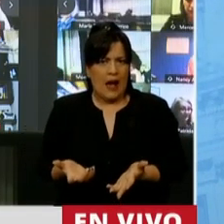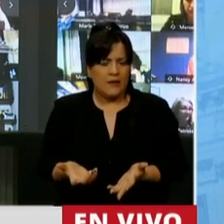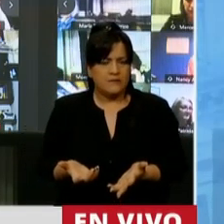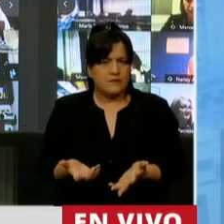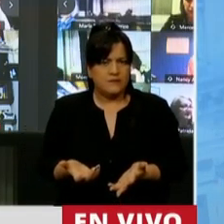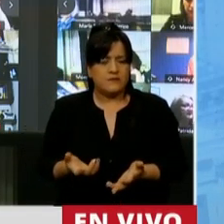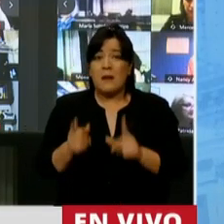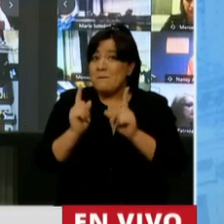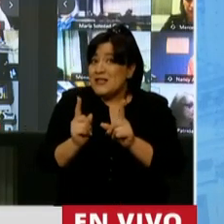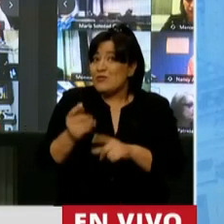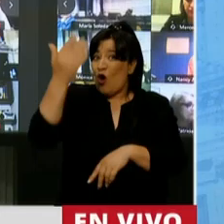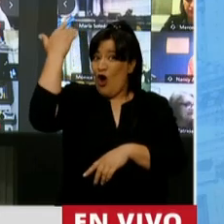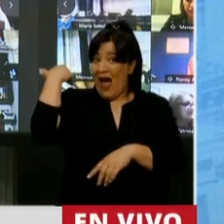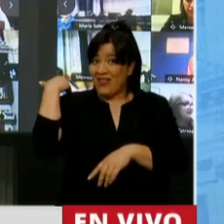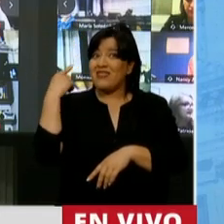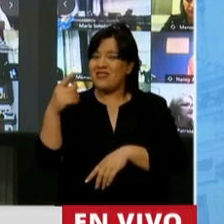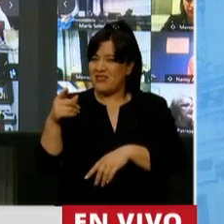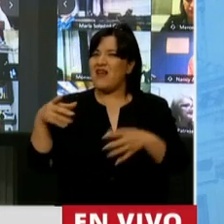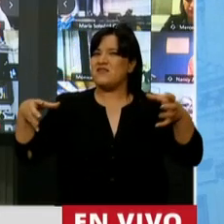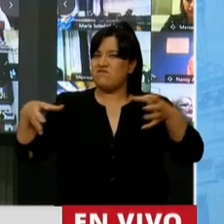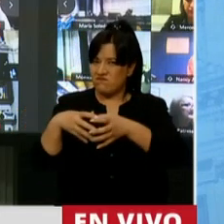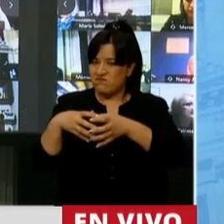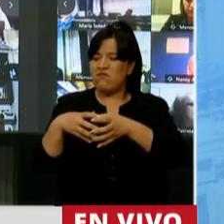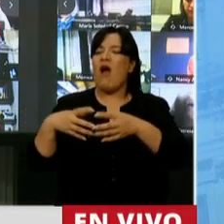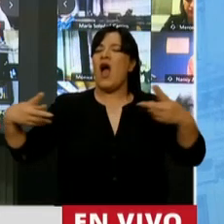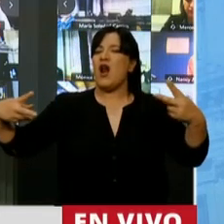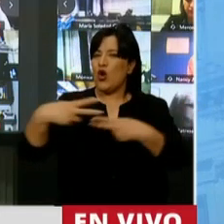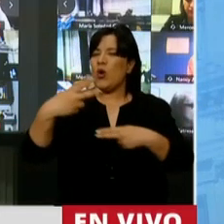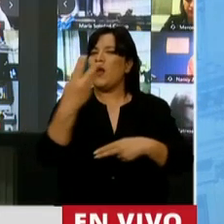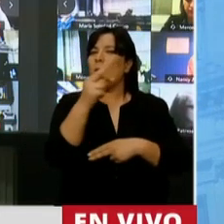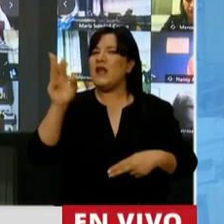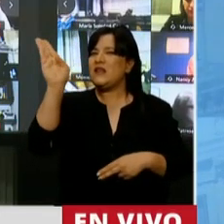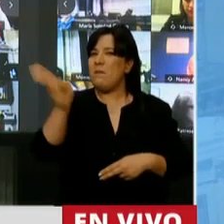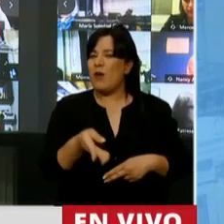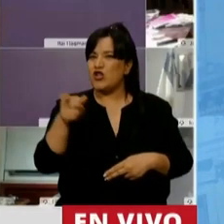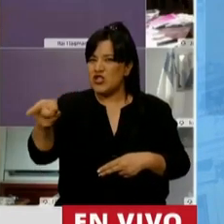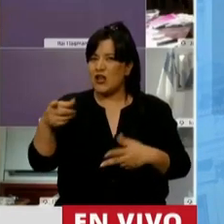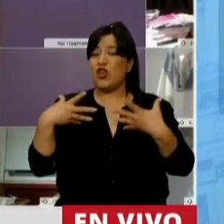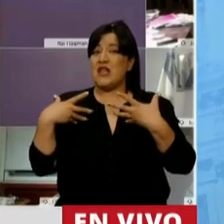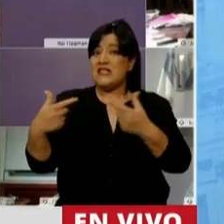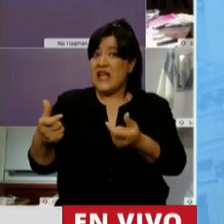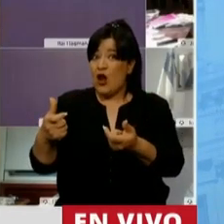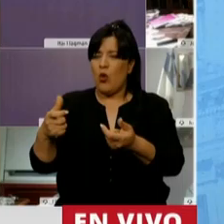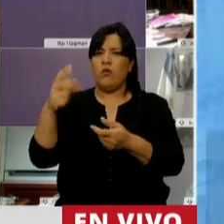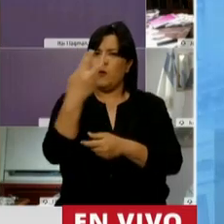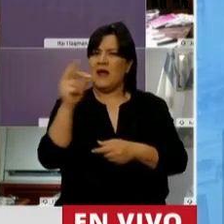que recortaron en su momento el 20% del sistema sanitario en la Argentina.